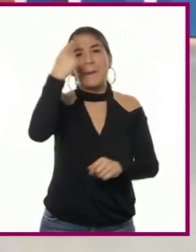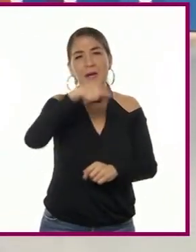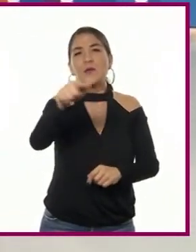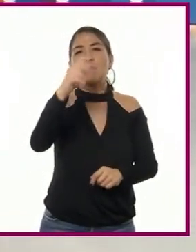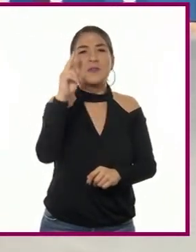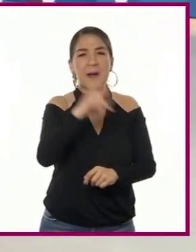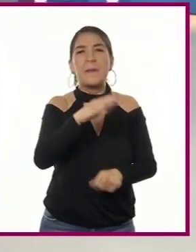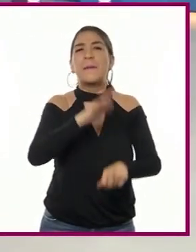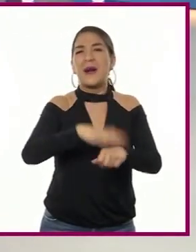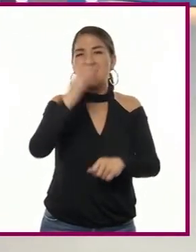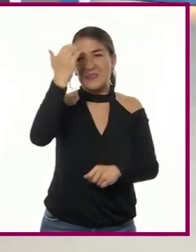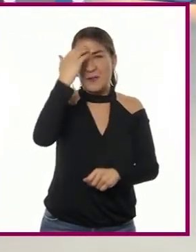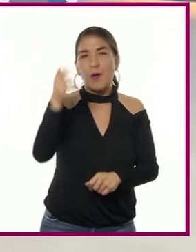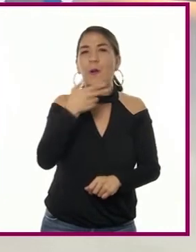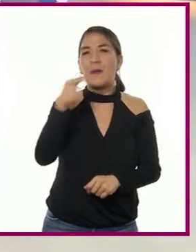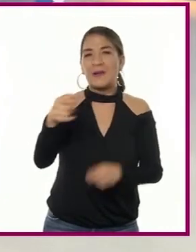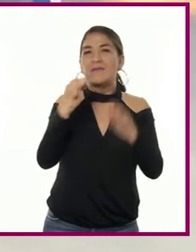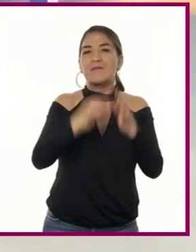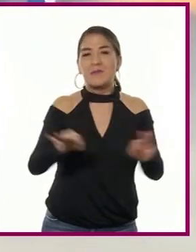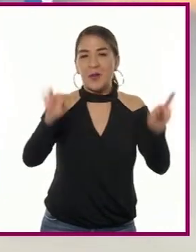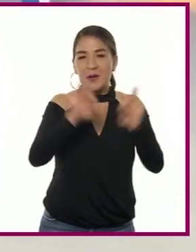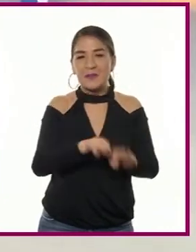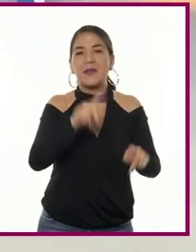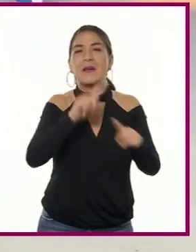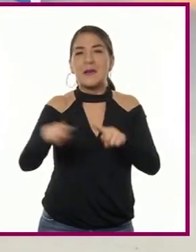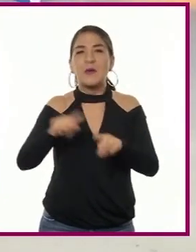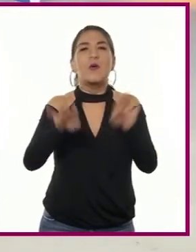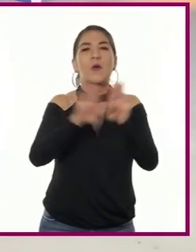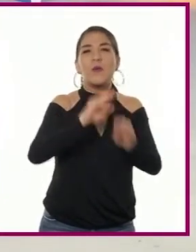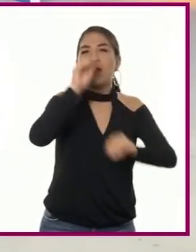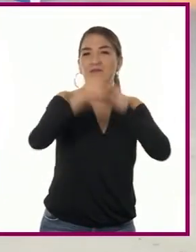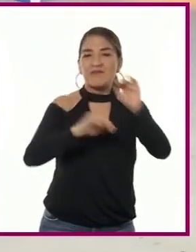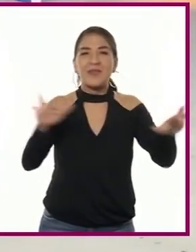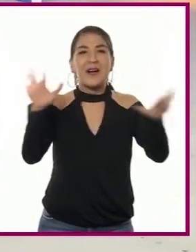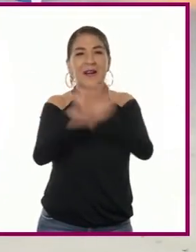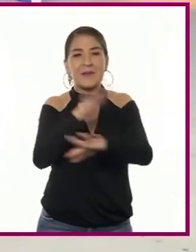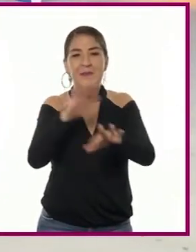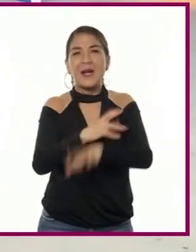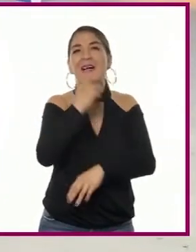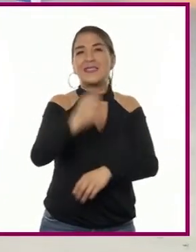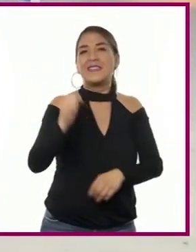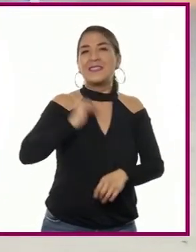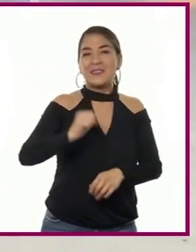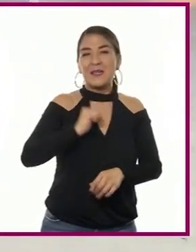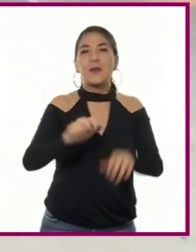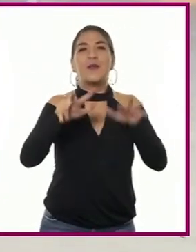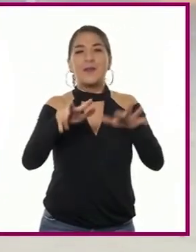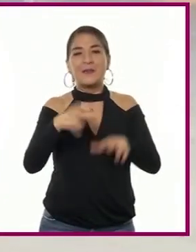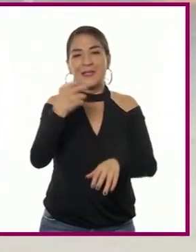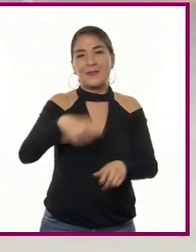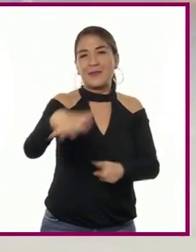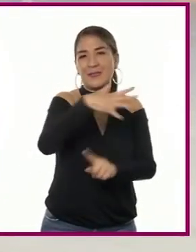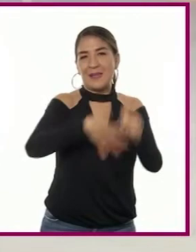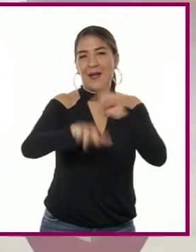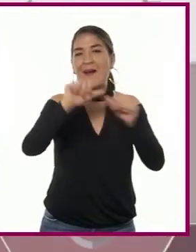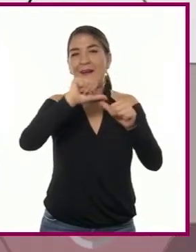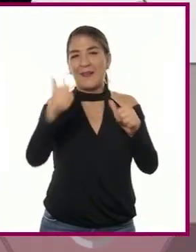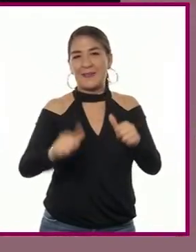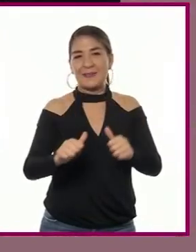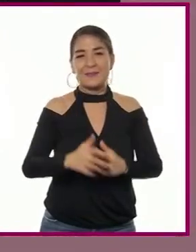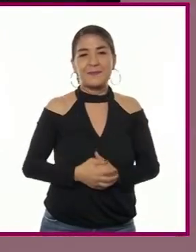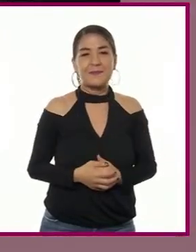sobre este importante personaje, quien sin duda personificó los cambios ocasionados por el siglo XVIII en el ámbito de las artes.